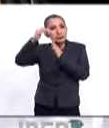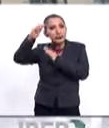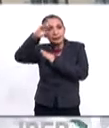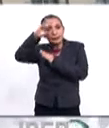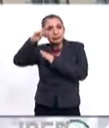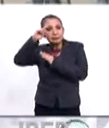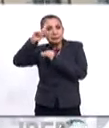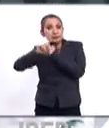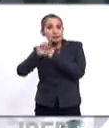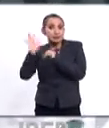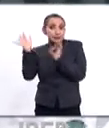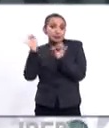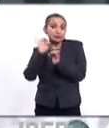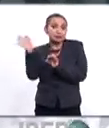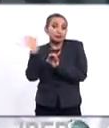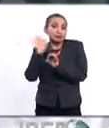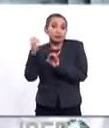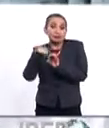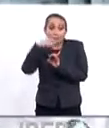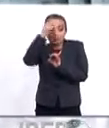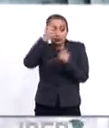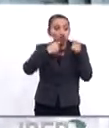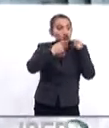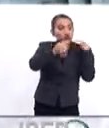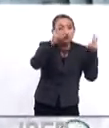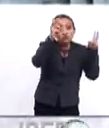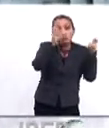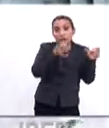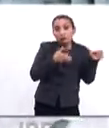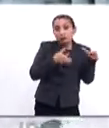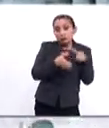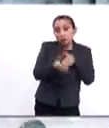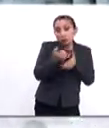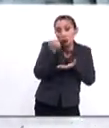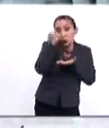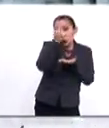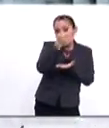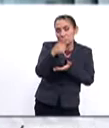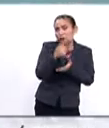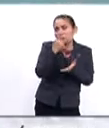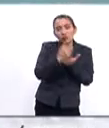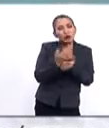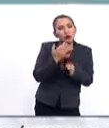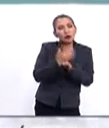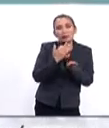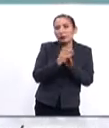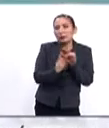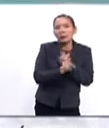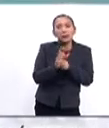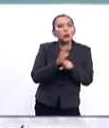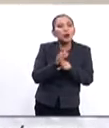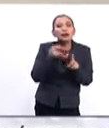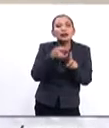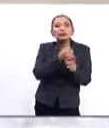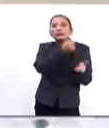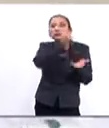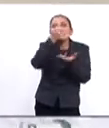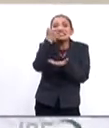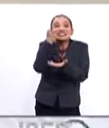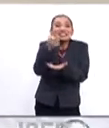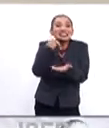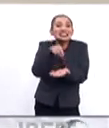más allá de los acuerdos que puedan tomar en materia de presupuestal, porque lo único que está a discusión es el financiamiento